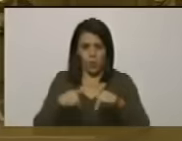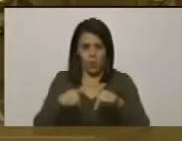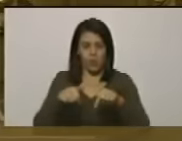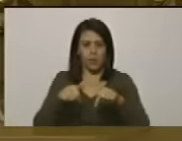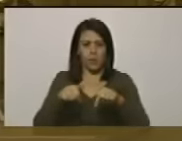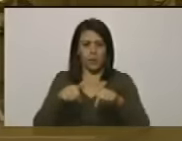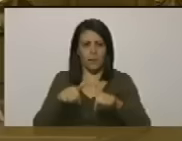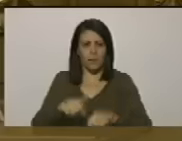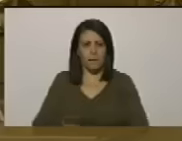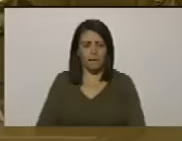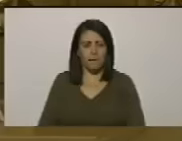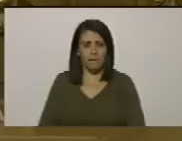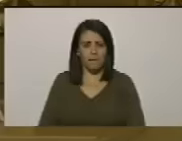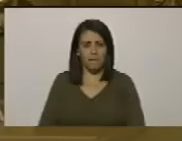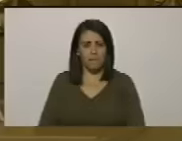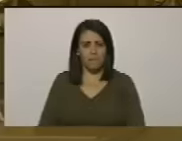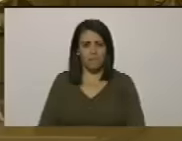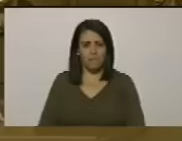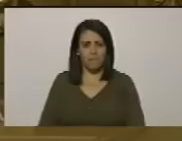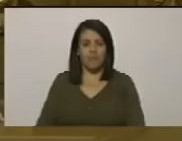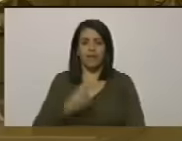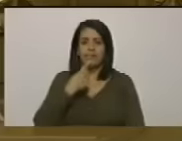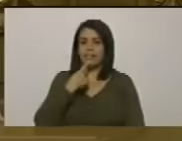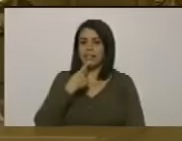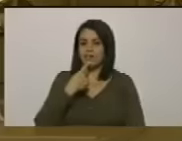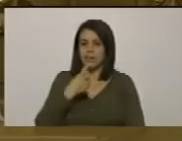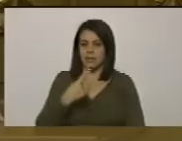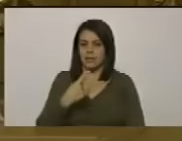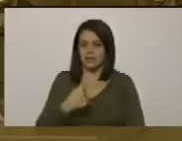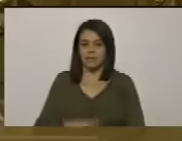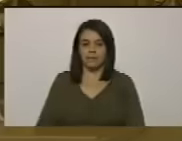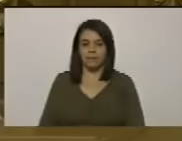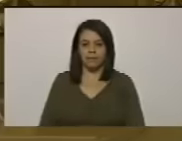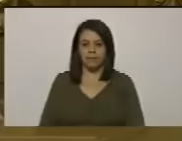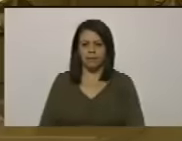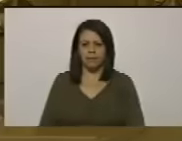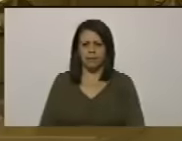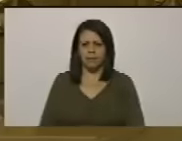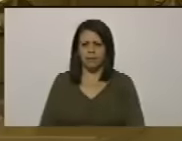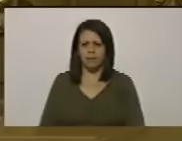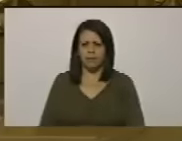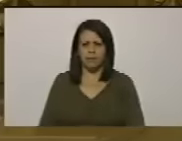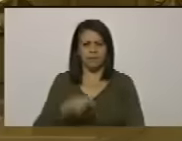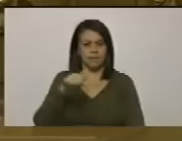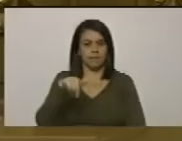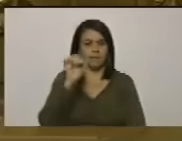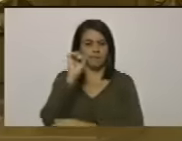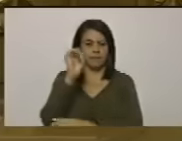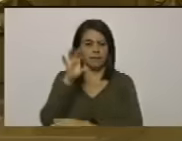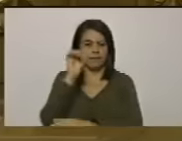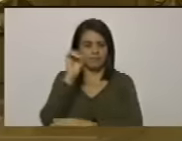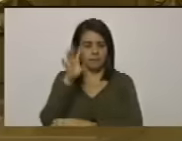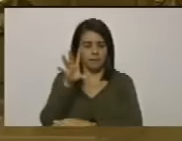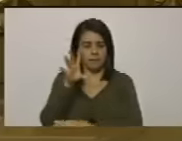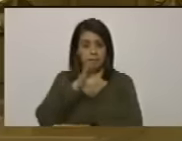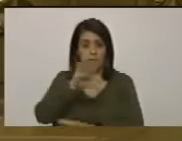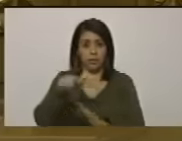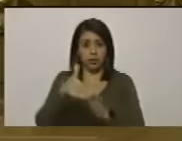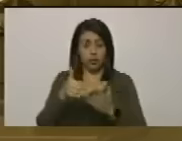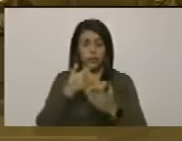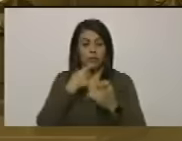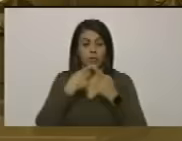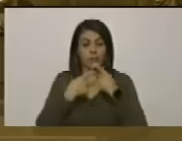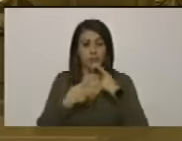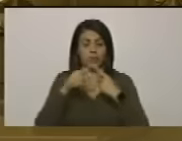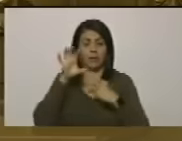a hablarle a esta asamblea y hablarle